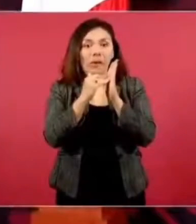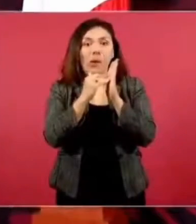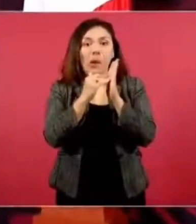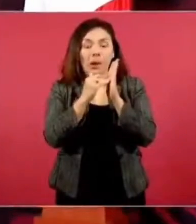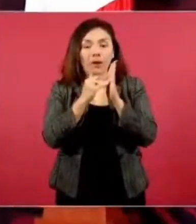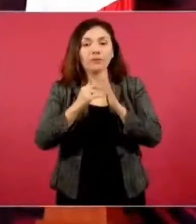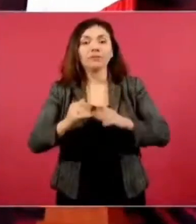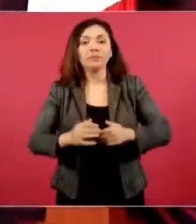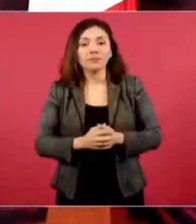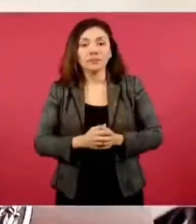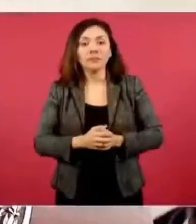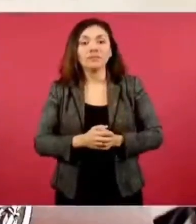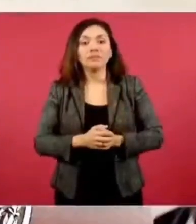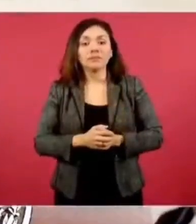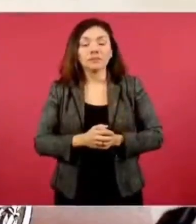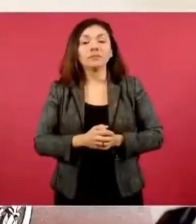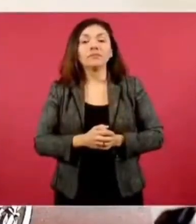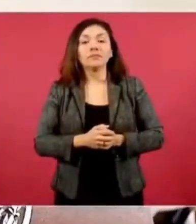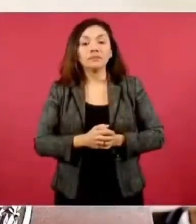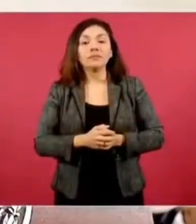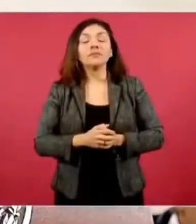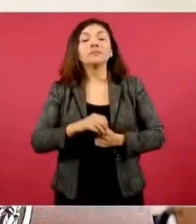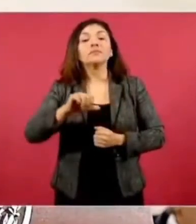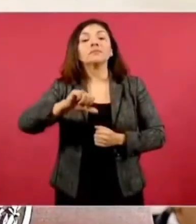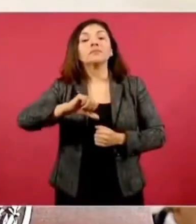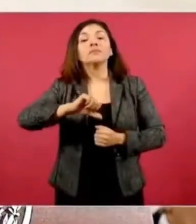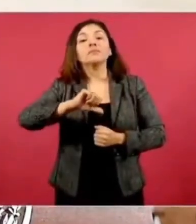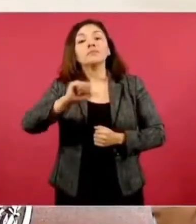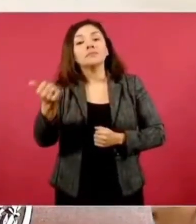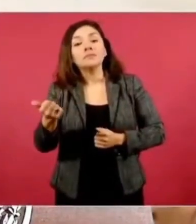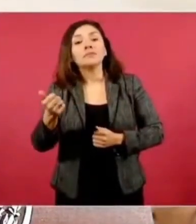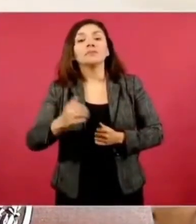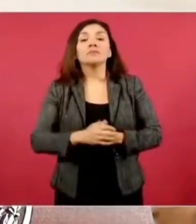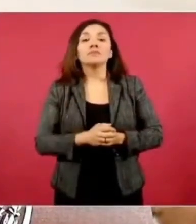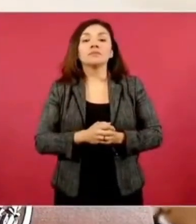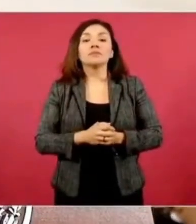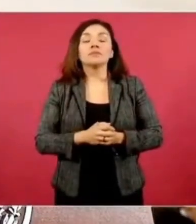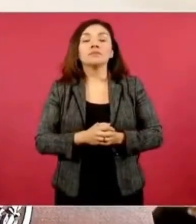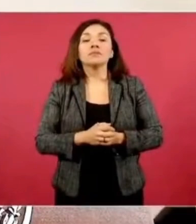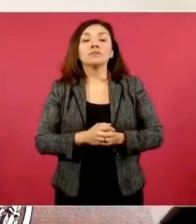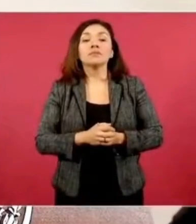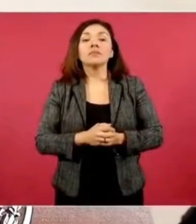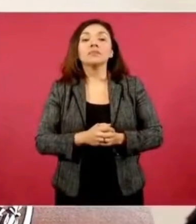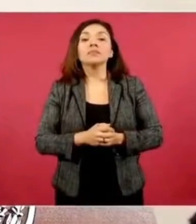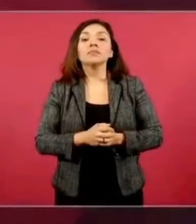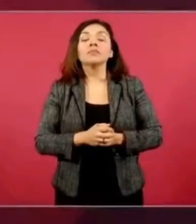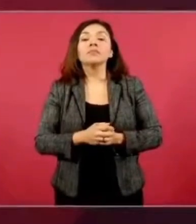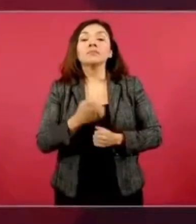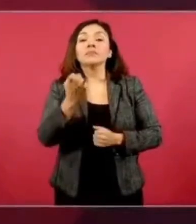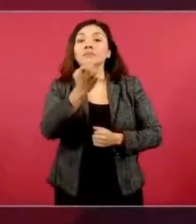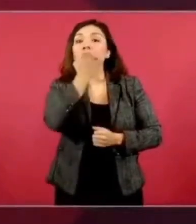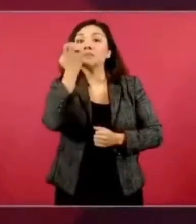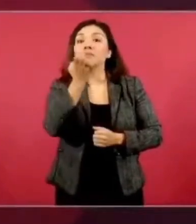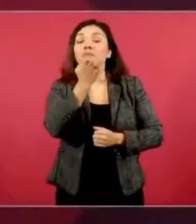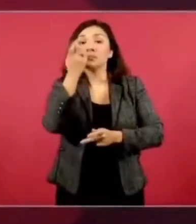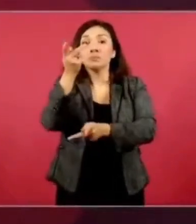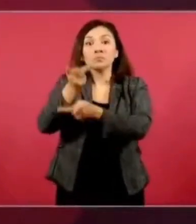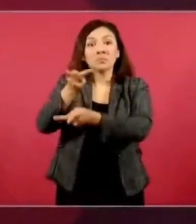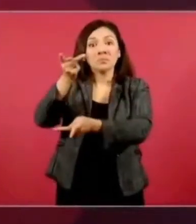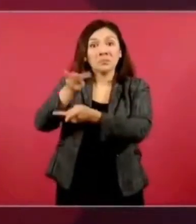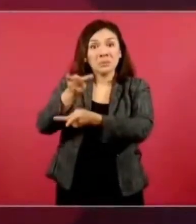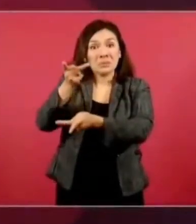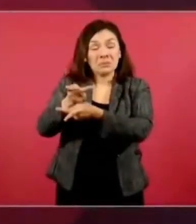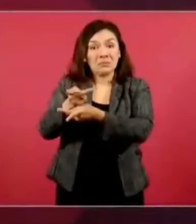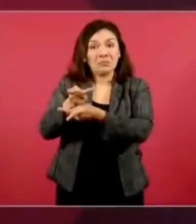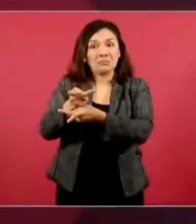Y para el nivel medio superior, son cerca